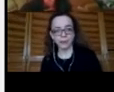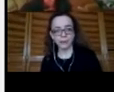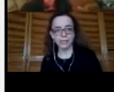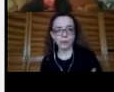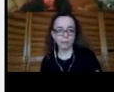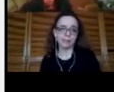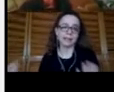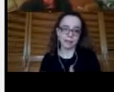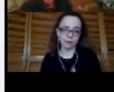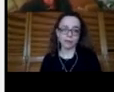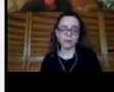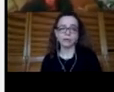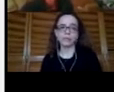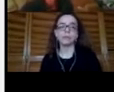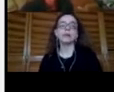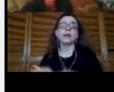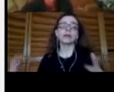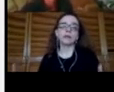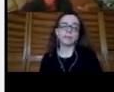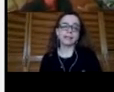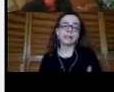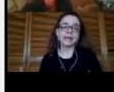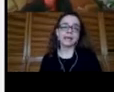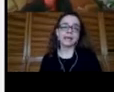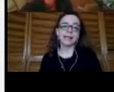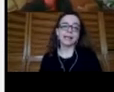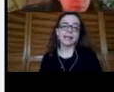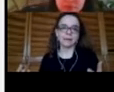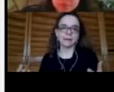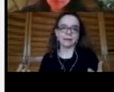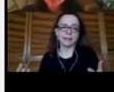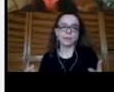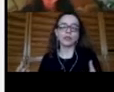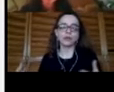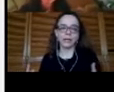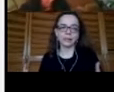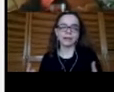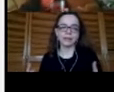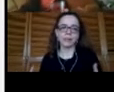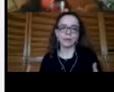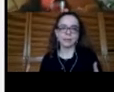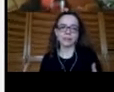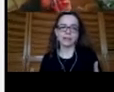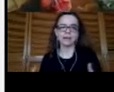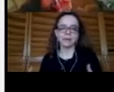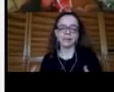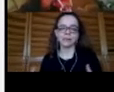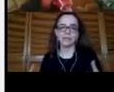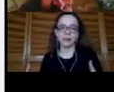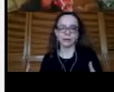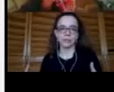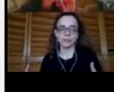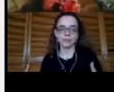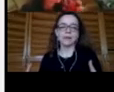indicadores que lo que pretende, lo coordina el CONAPO, que lo que pretende es ver, monitorear y dar seguimiento a la estrategia a través de